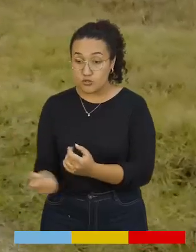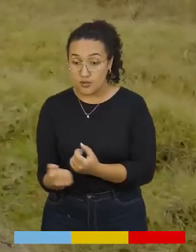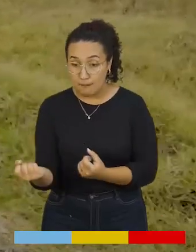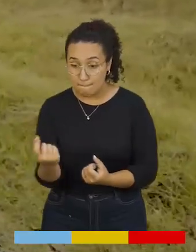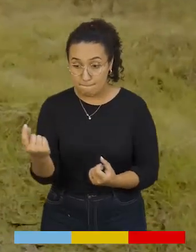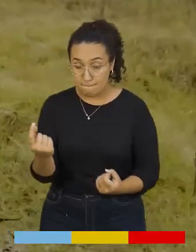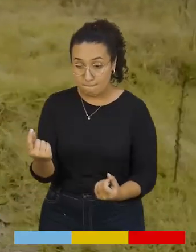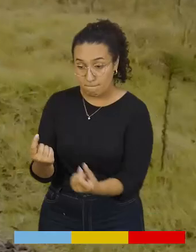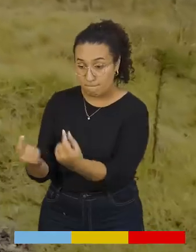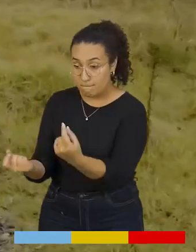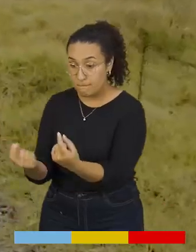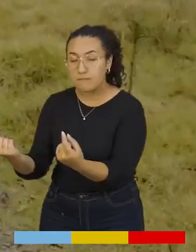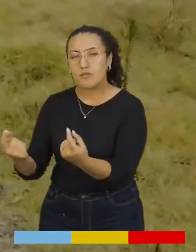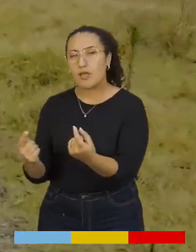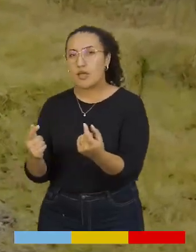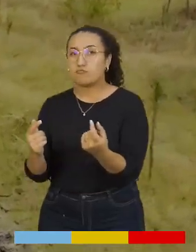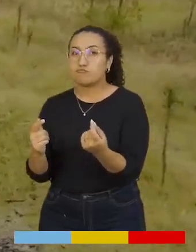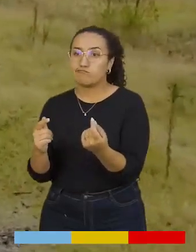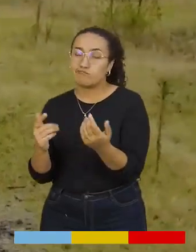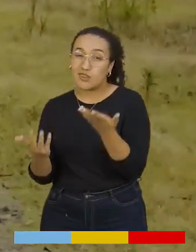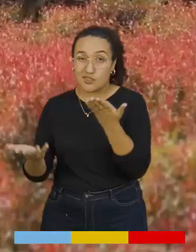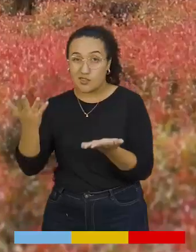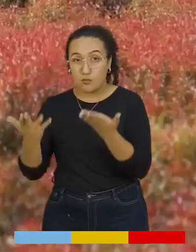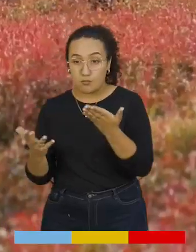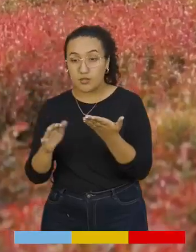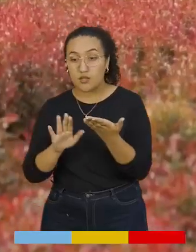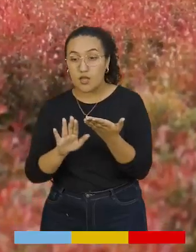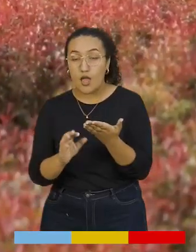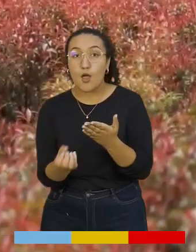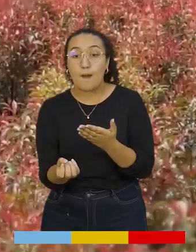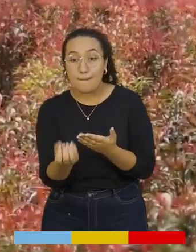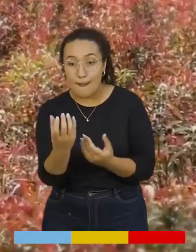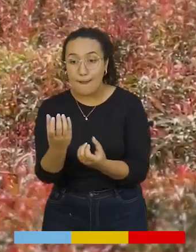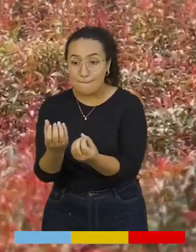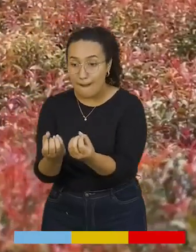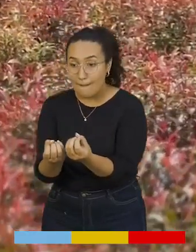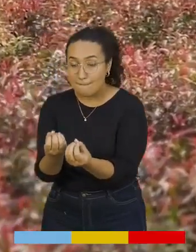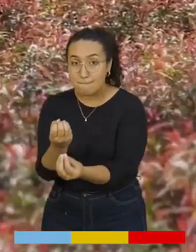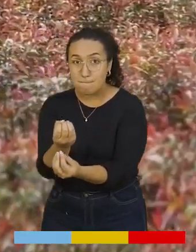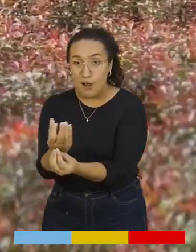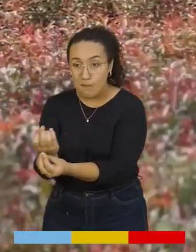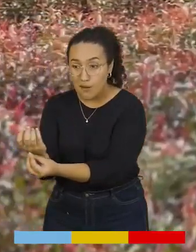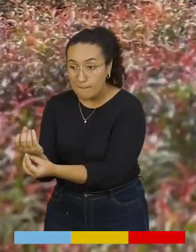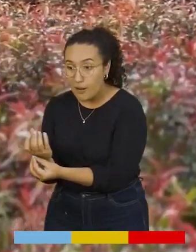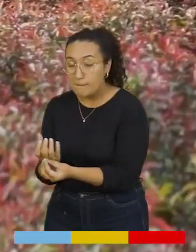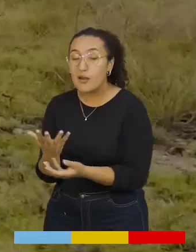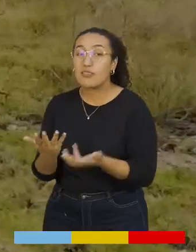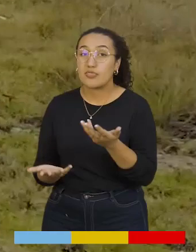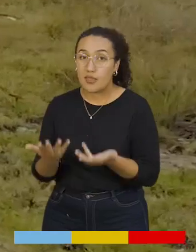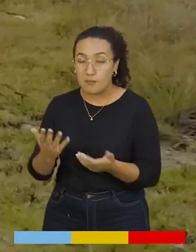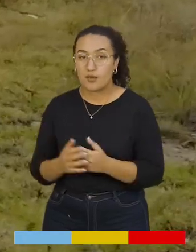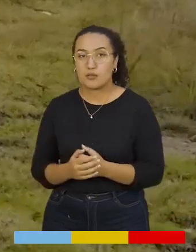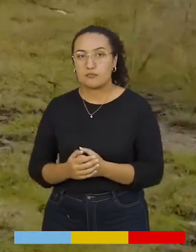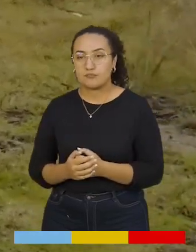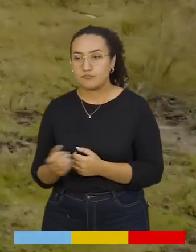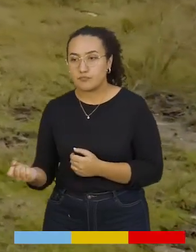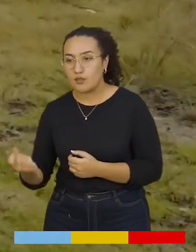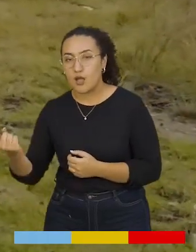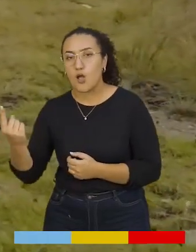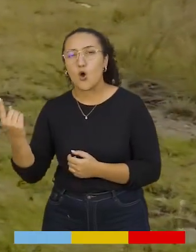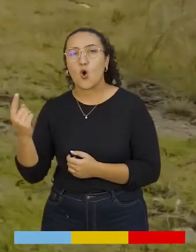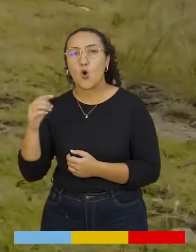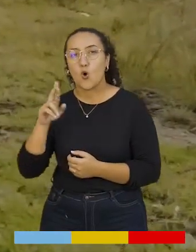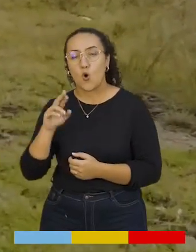Ese proceso de germinación varía dependiendo de las especies. Acá se obtienen también robles, se